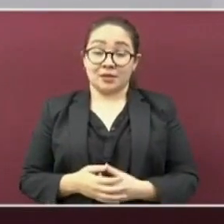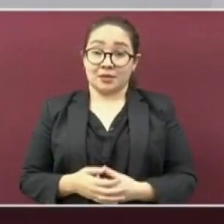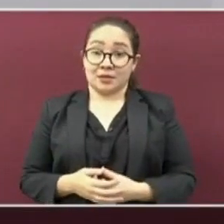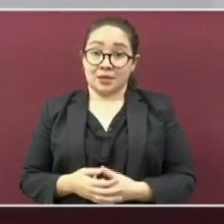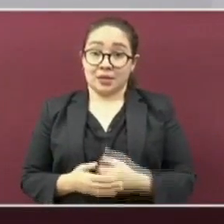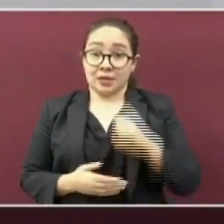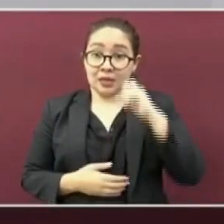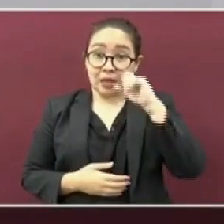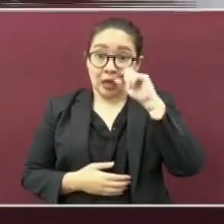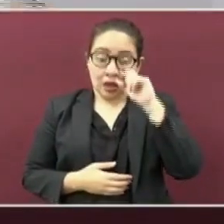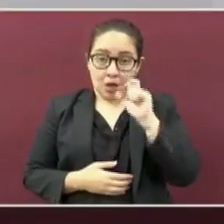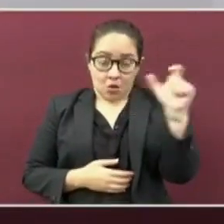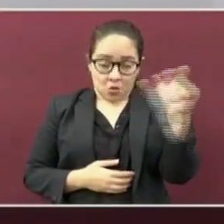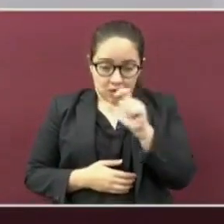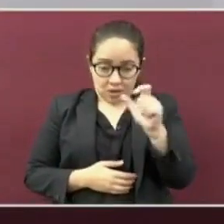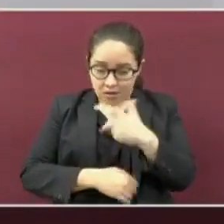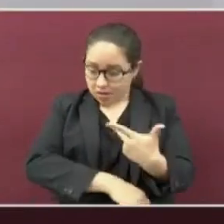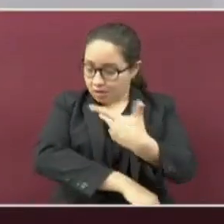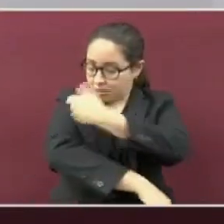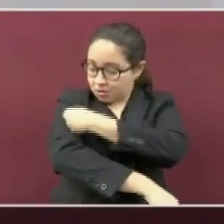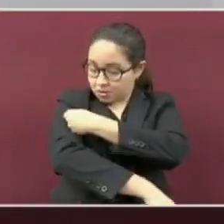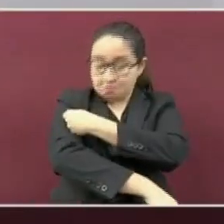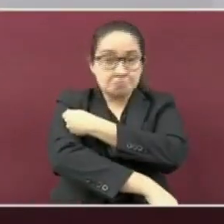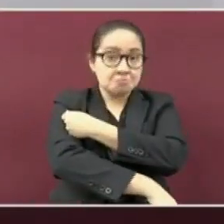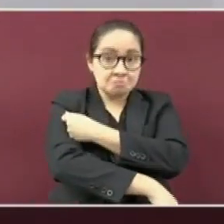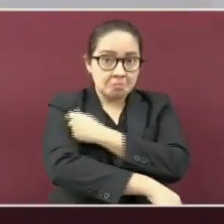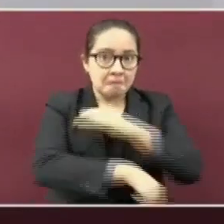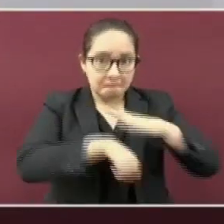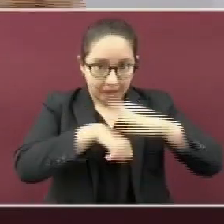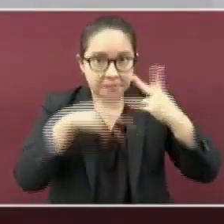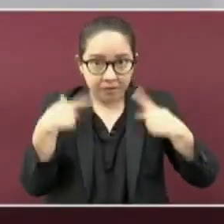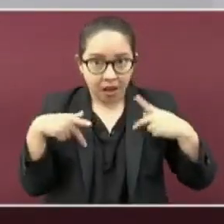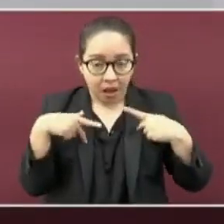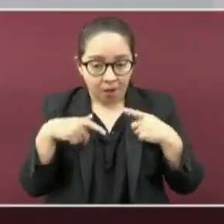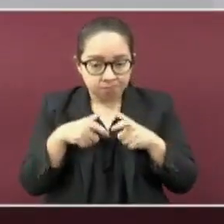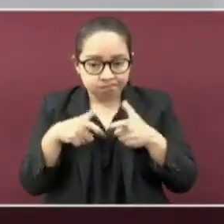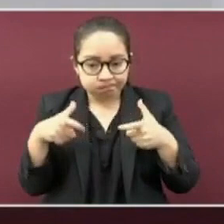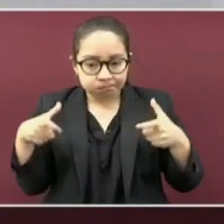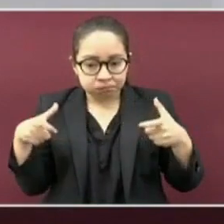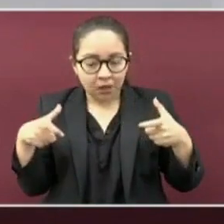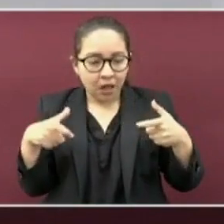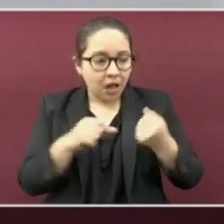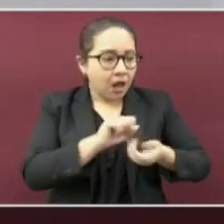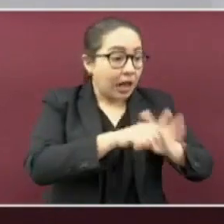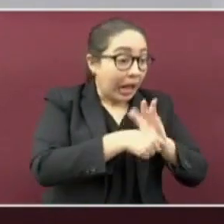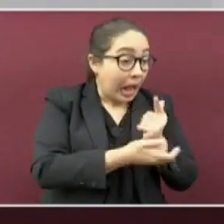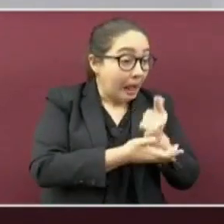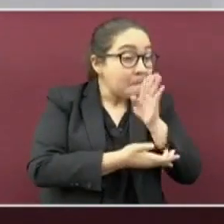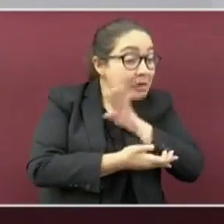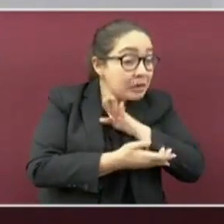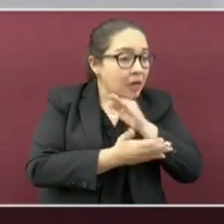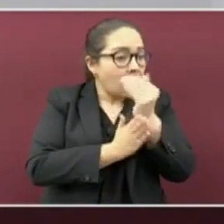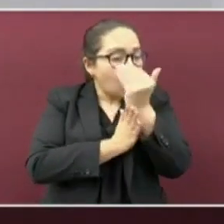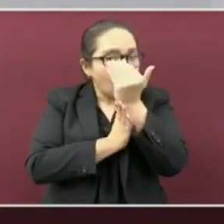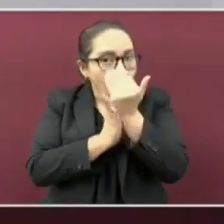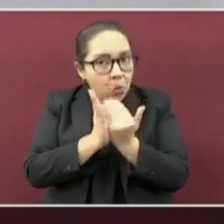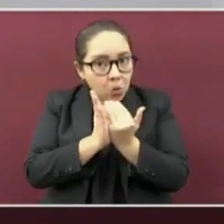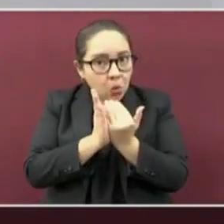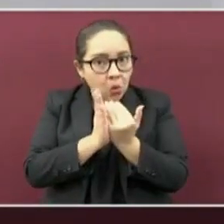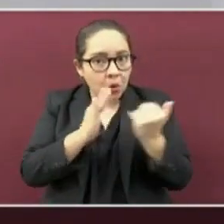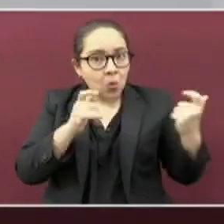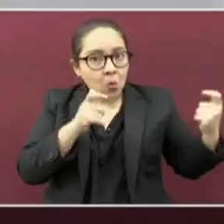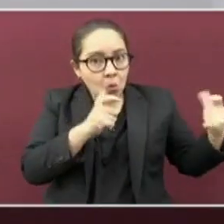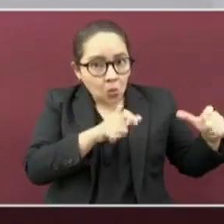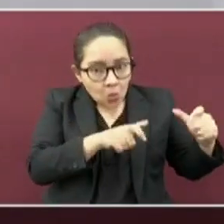cobertura de vacunados, o mayor número de vacunados, menos casos graves, menos casos de